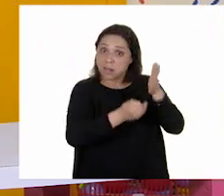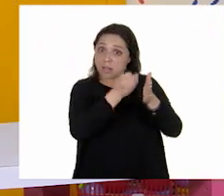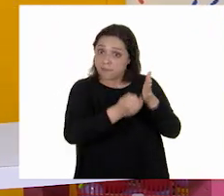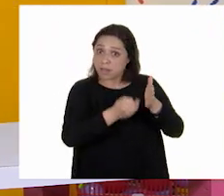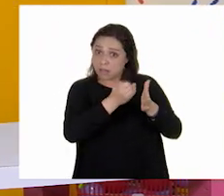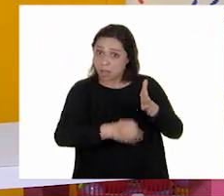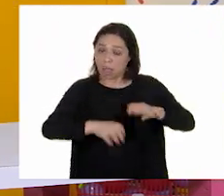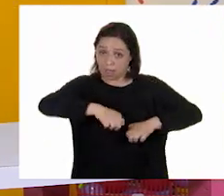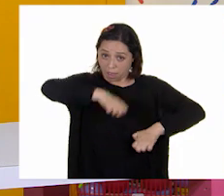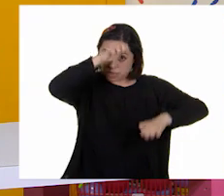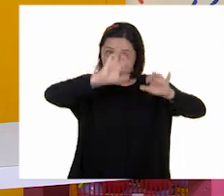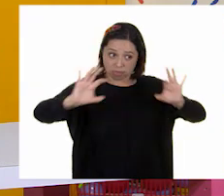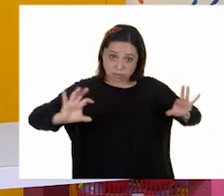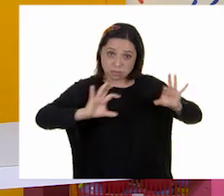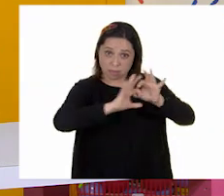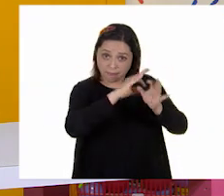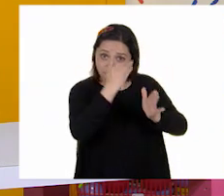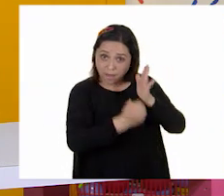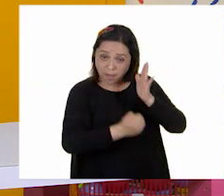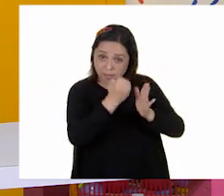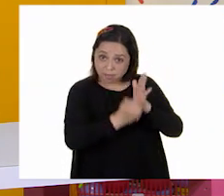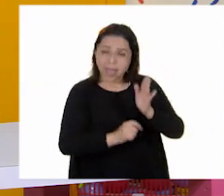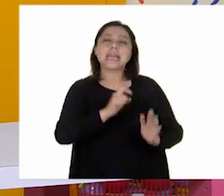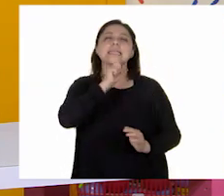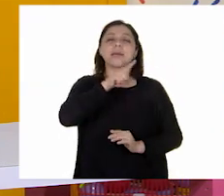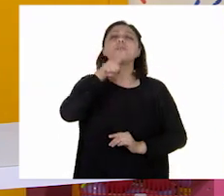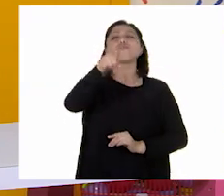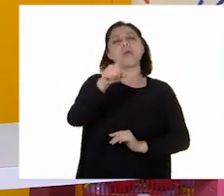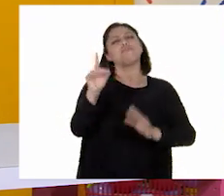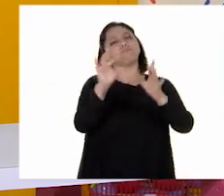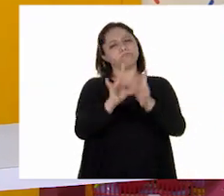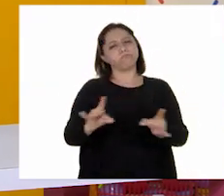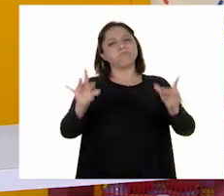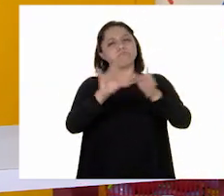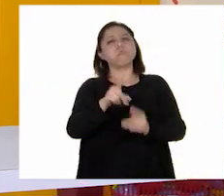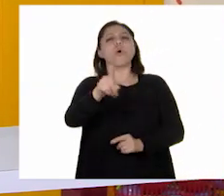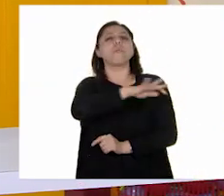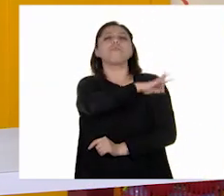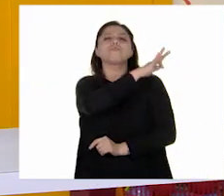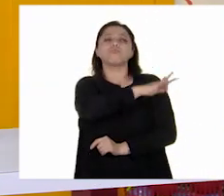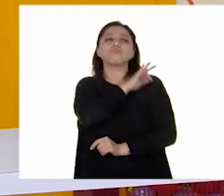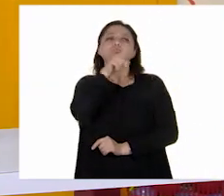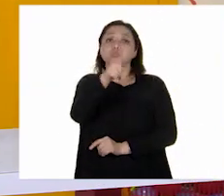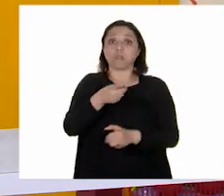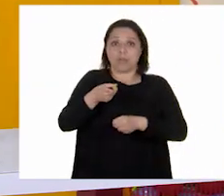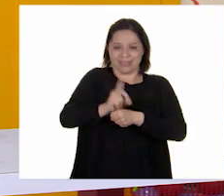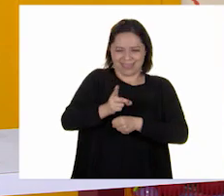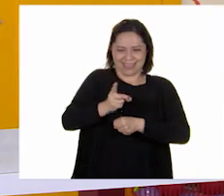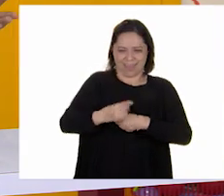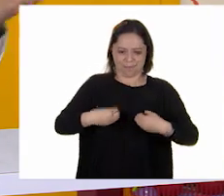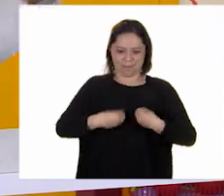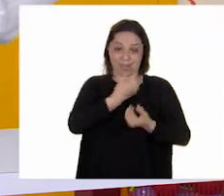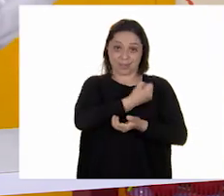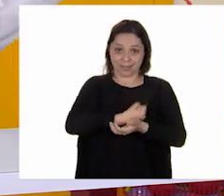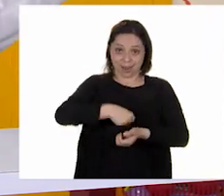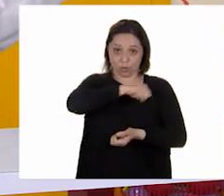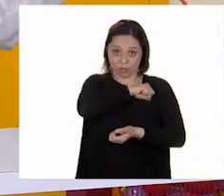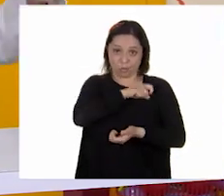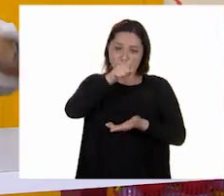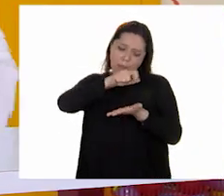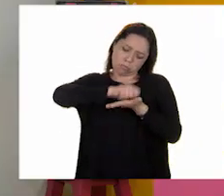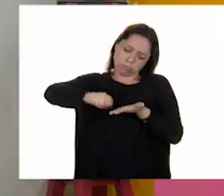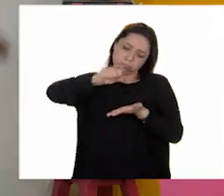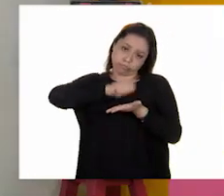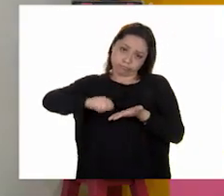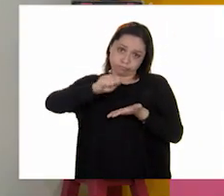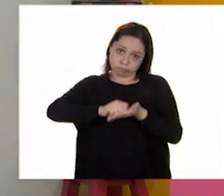edad y describan cómo ha sido su experiencia con las vacunas. Escriban en su diario de Vida Saludable. ¿Qué dicen? ¿Aceptan el reto?